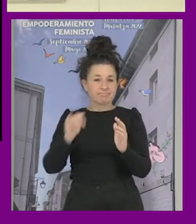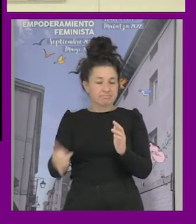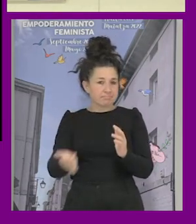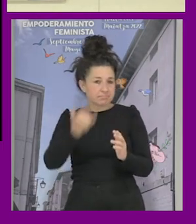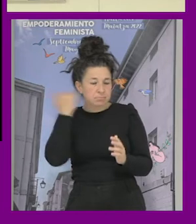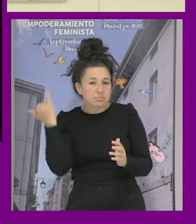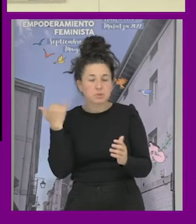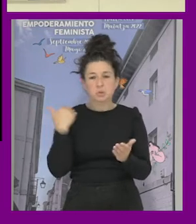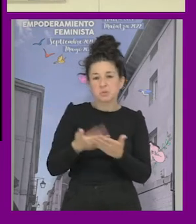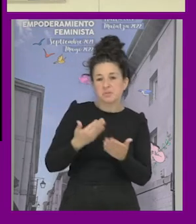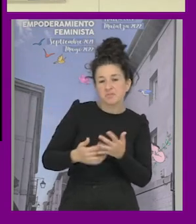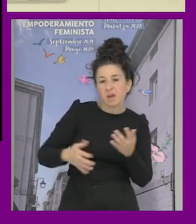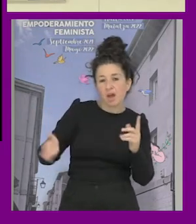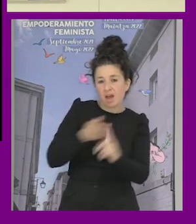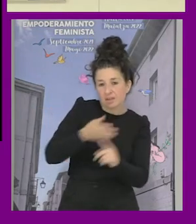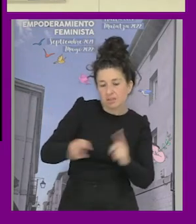justifica agresiones